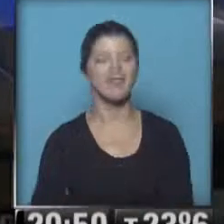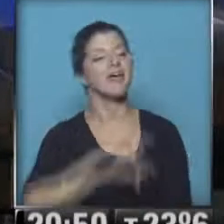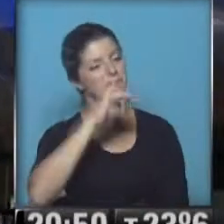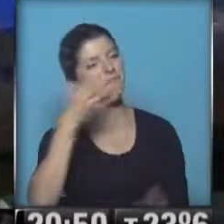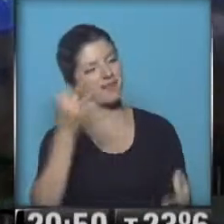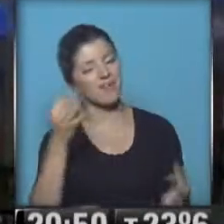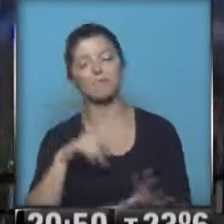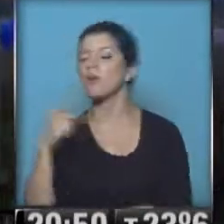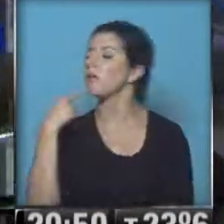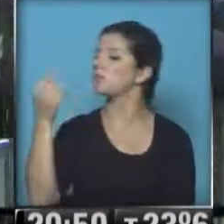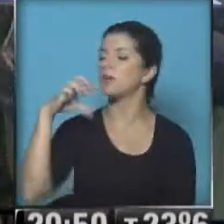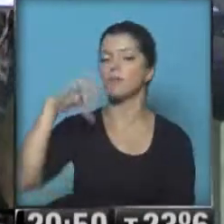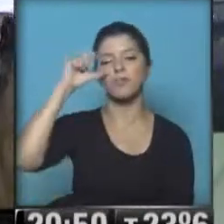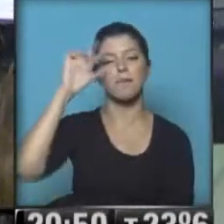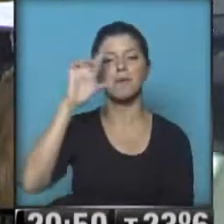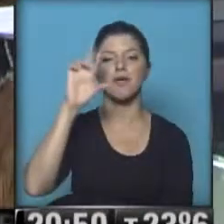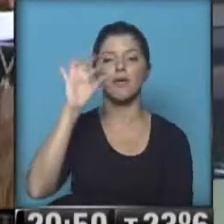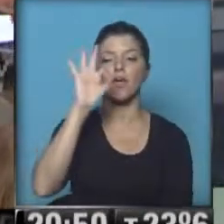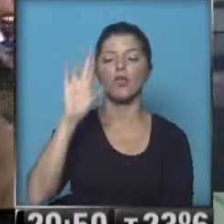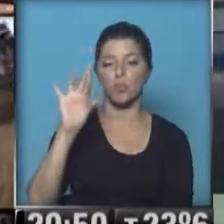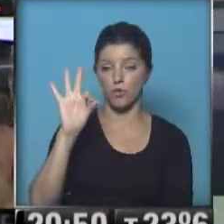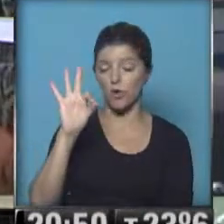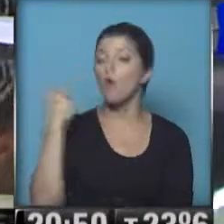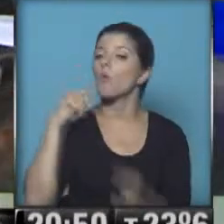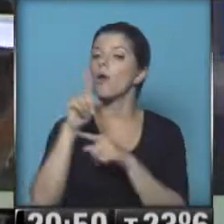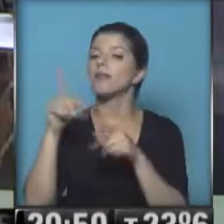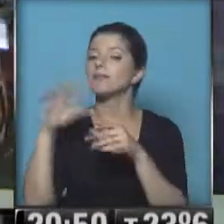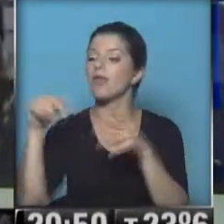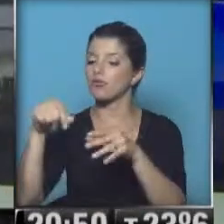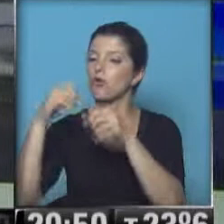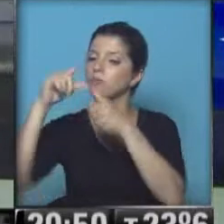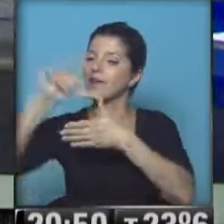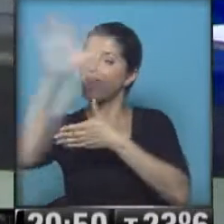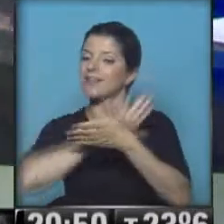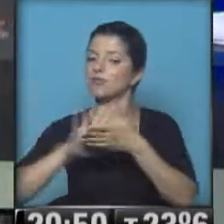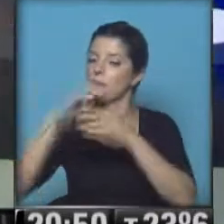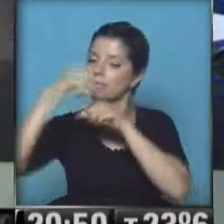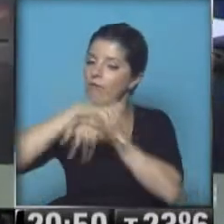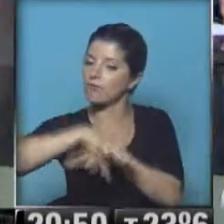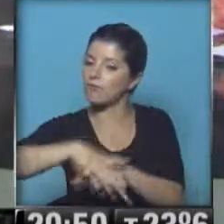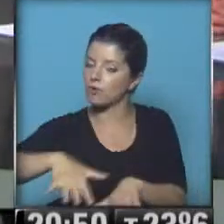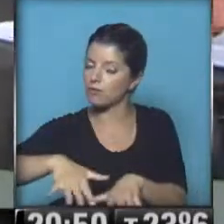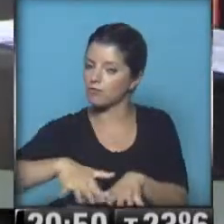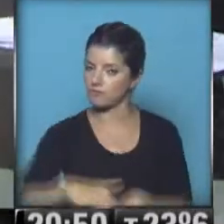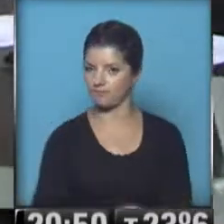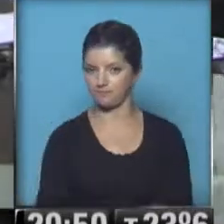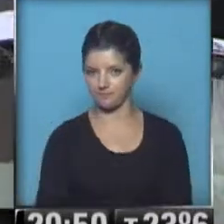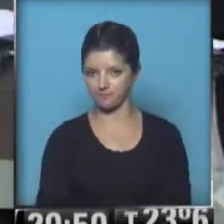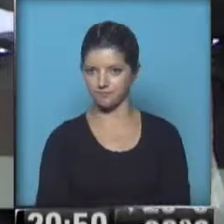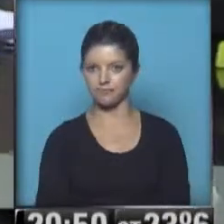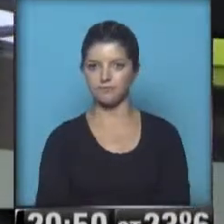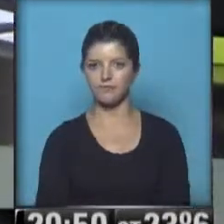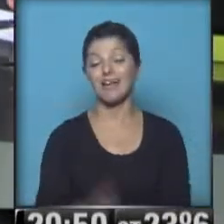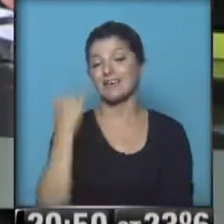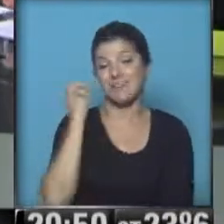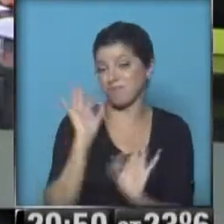Ahora le vamos a preguntar a Pedro cuál es la proyección latinoamericana que tiene esta puesta en órbita del satélite, que